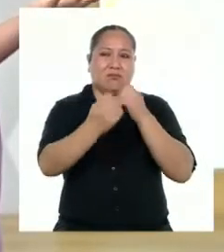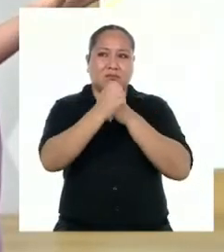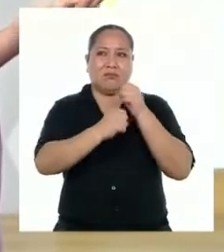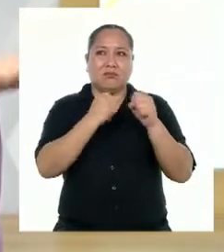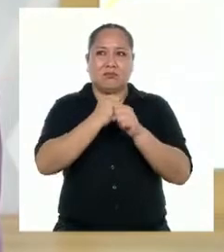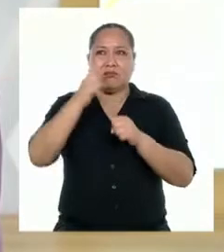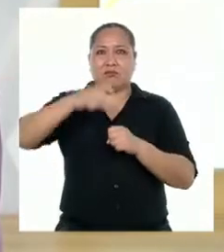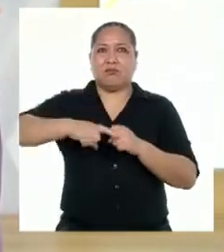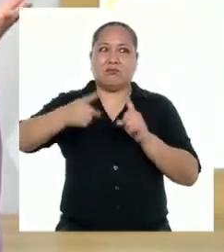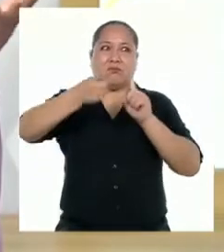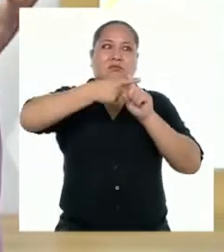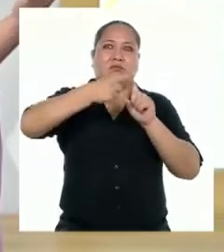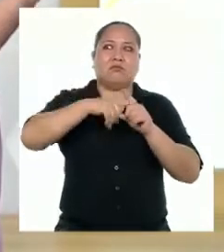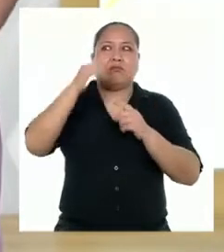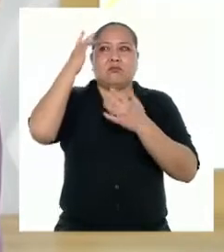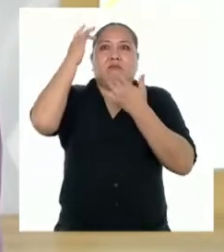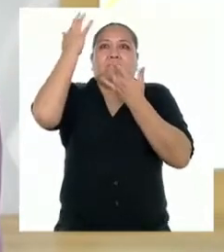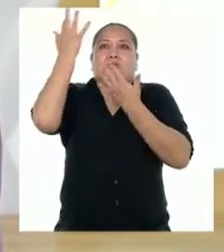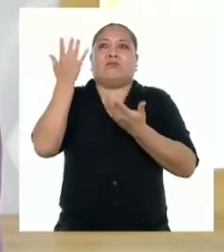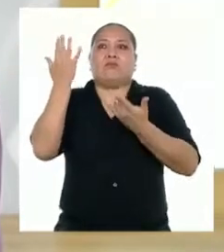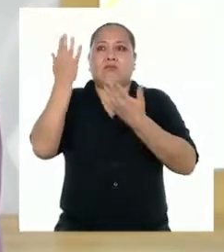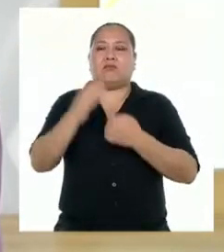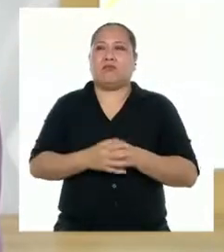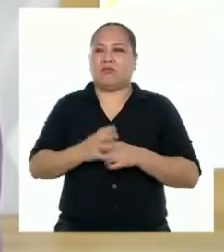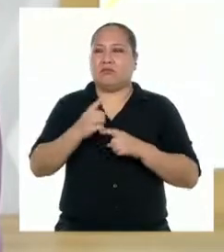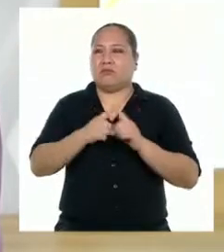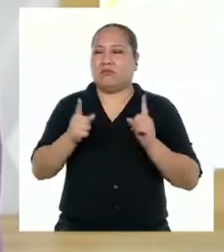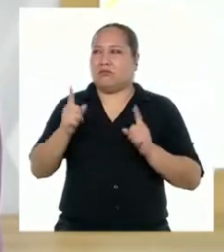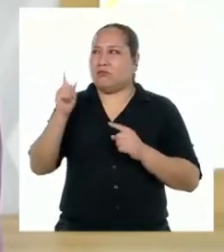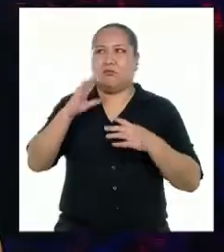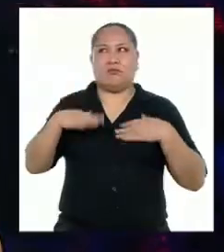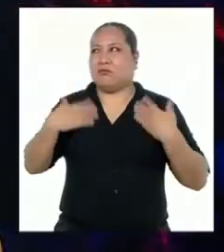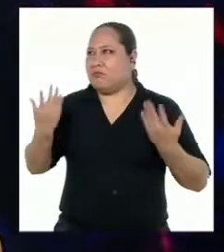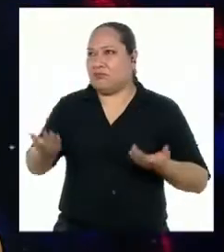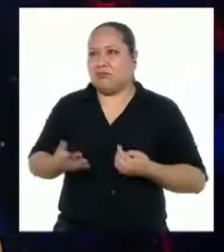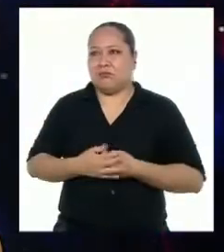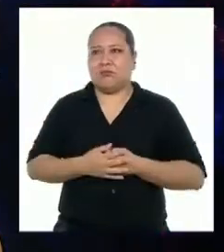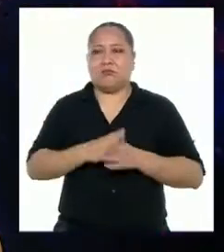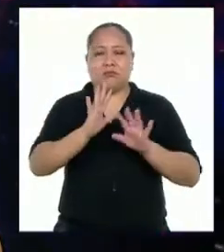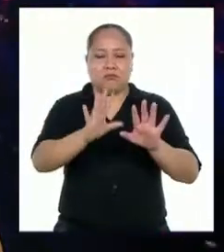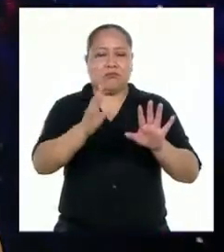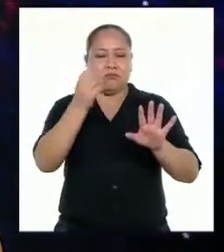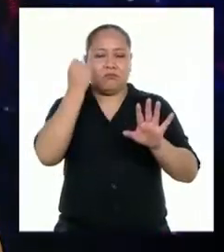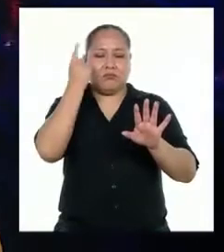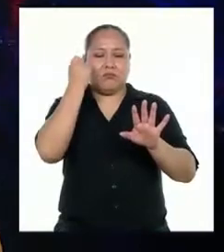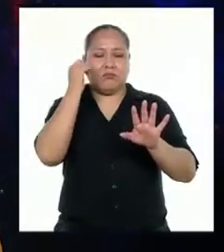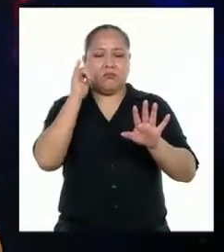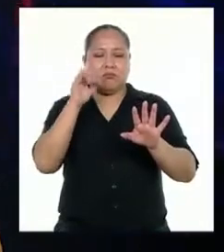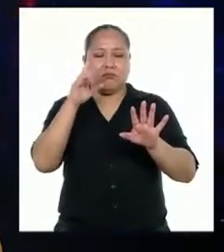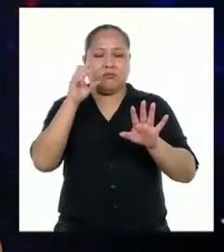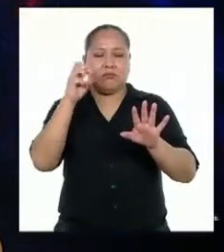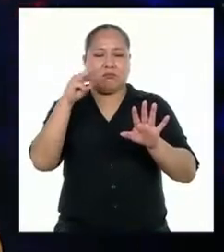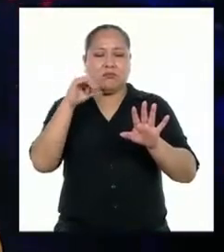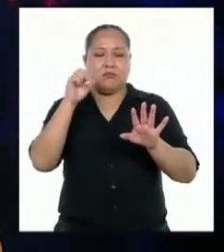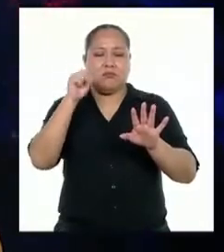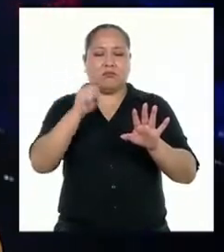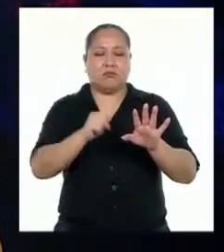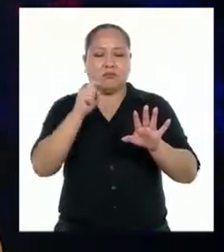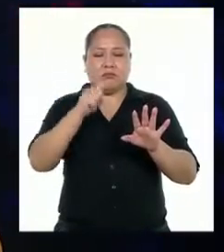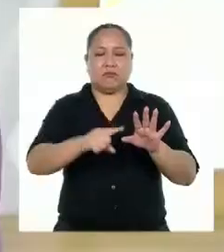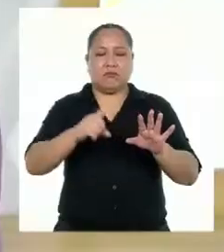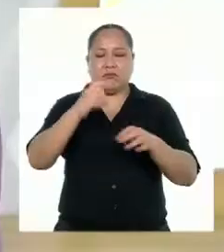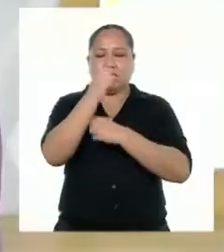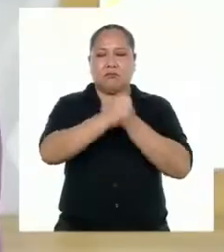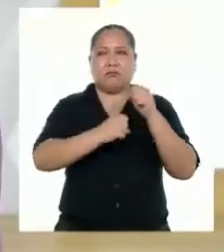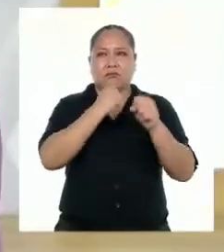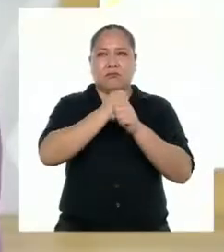que ser positiva y esperanzadora, pero simplemente no puedo. Te entiendo, Yaremis. Ha sido un año complicado.